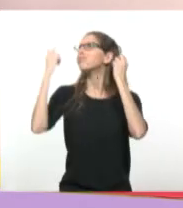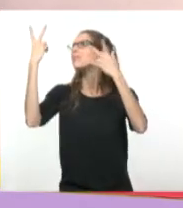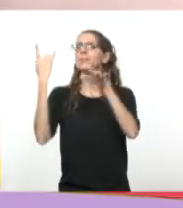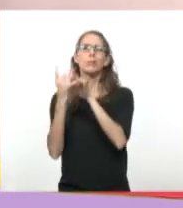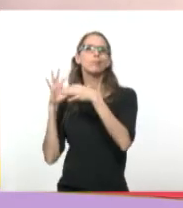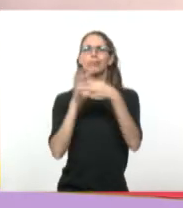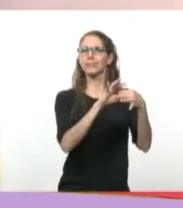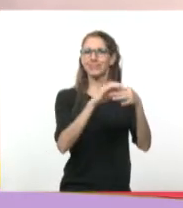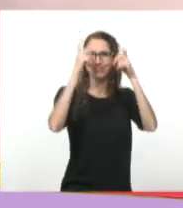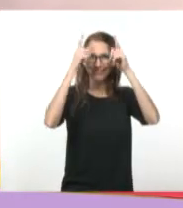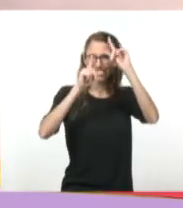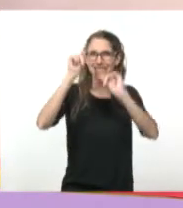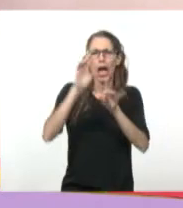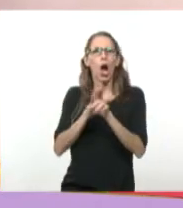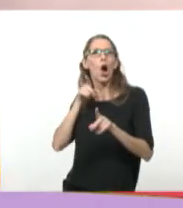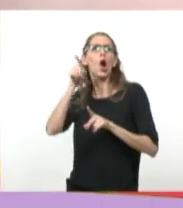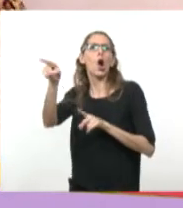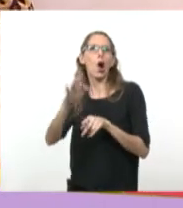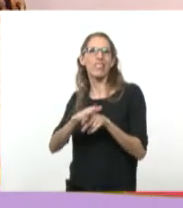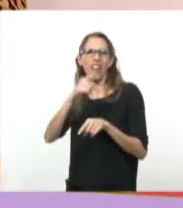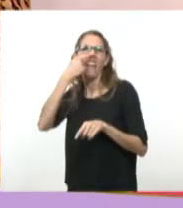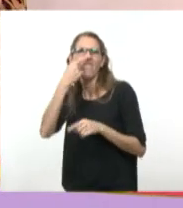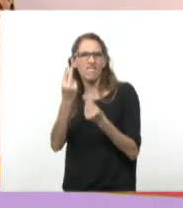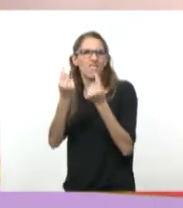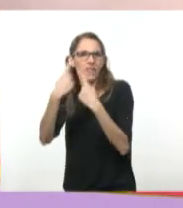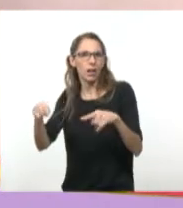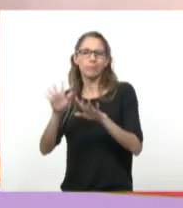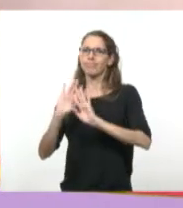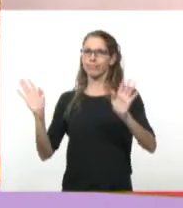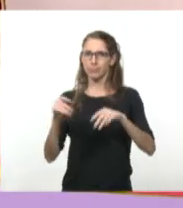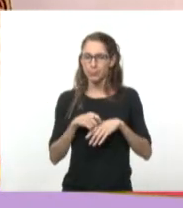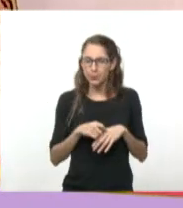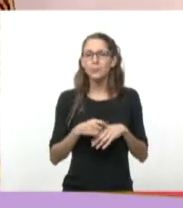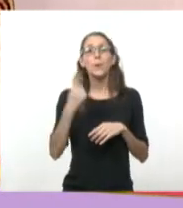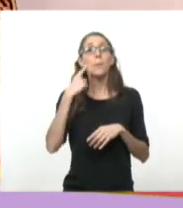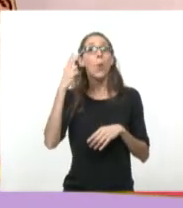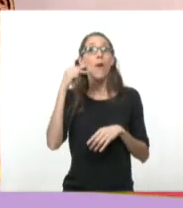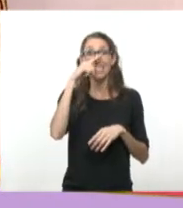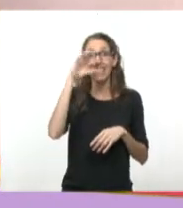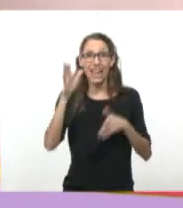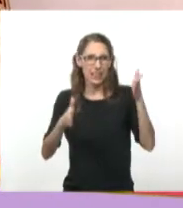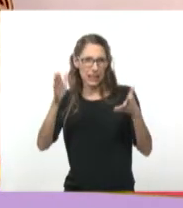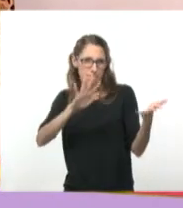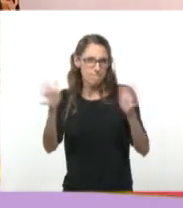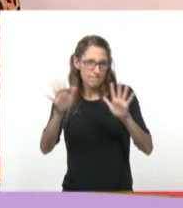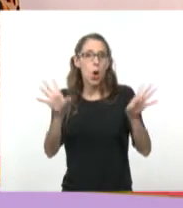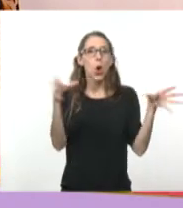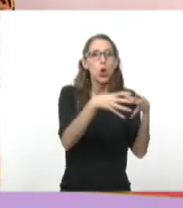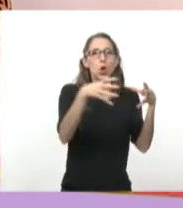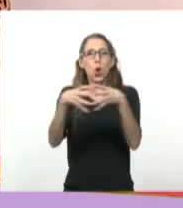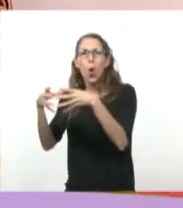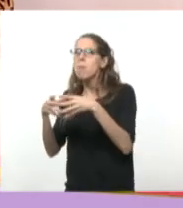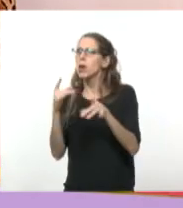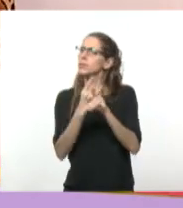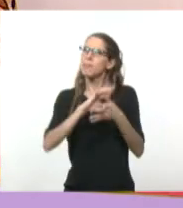imperialismo, va a ser apropiada esta figura por distintos sectores. En la década del 70 vamos a encontrar distintas organizaciones armadas